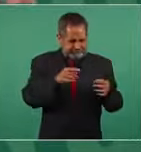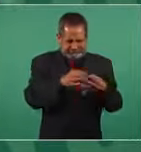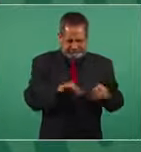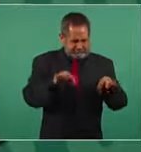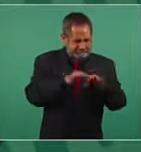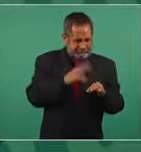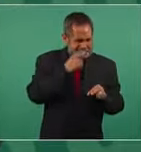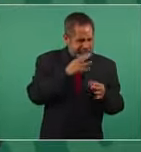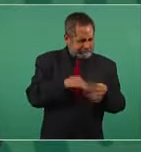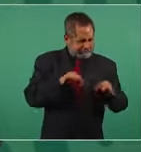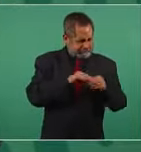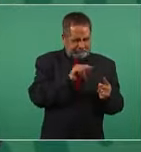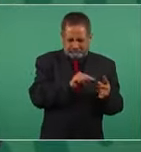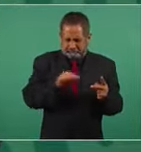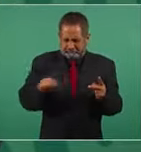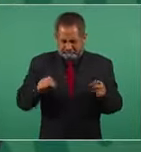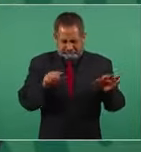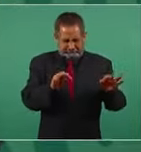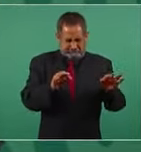de los más importantes